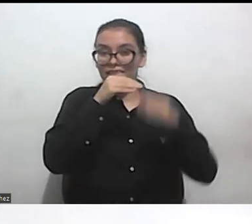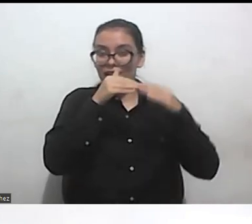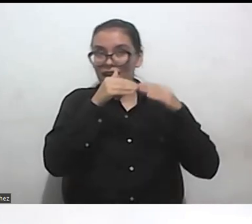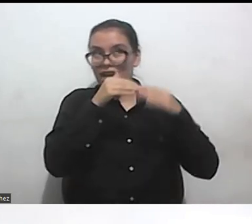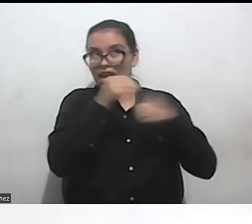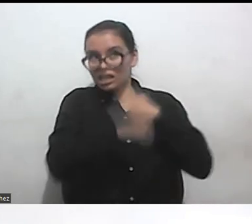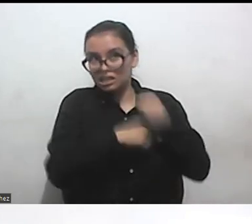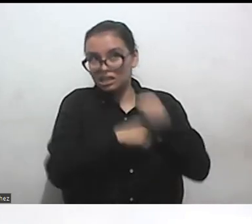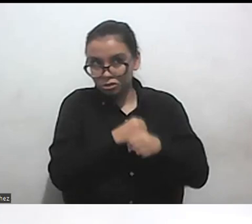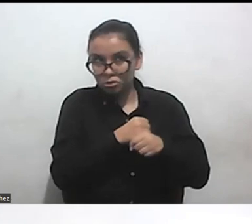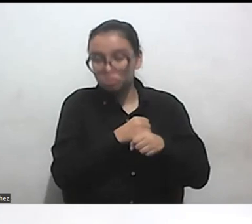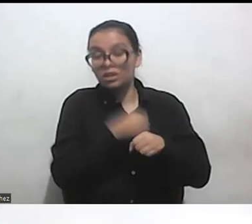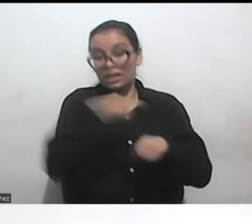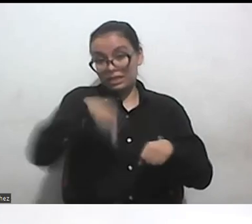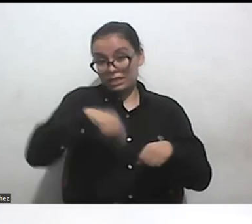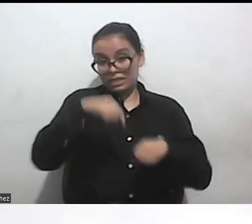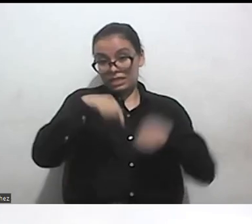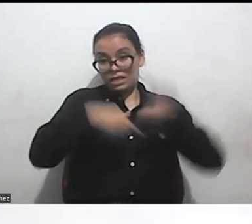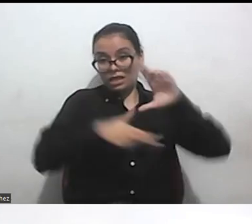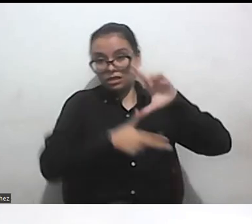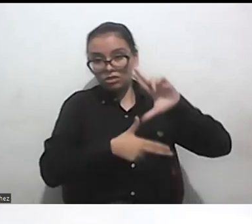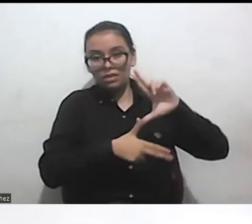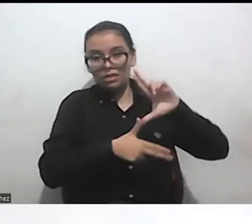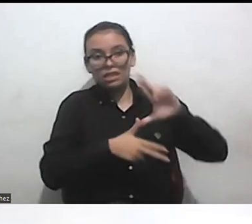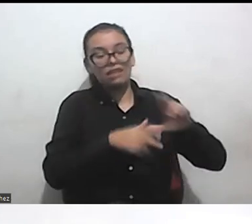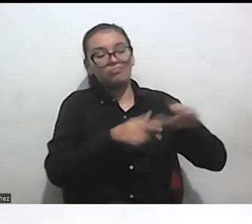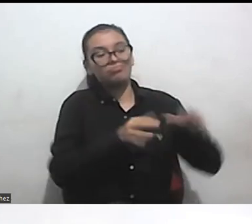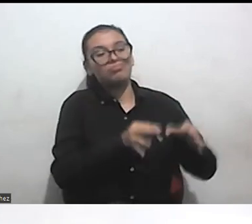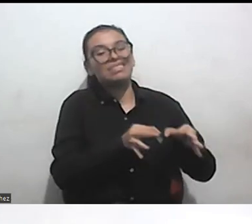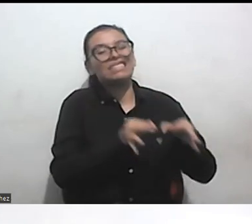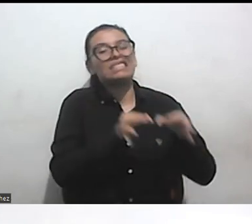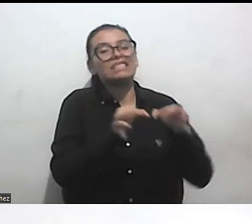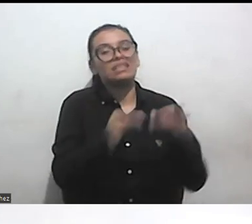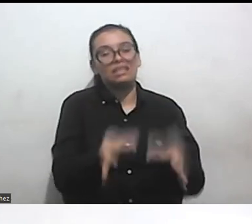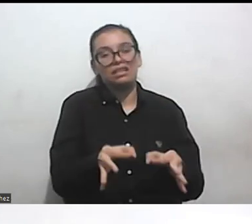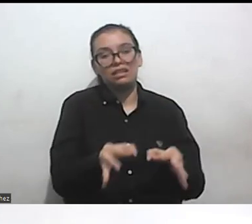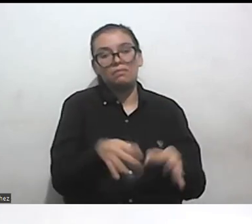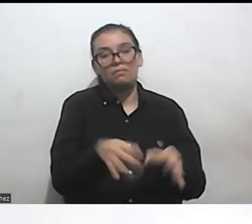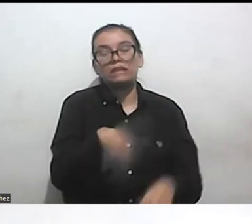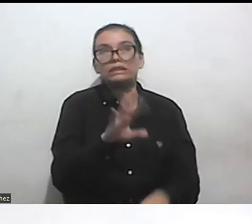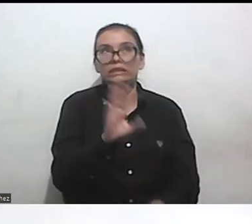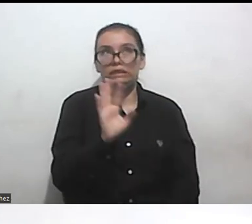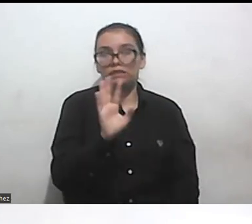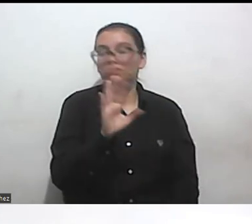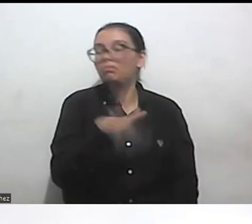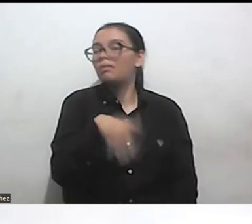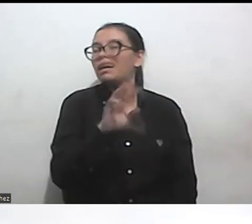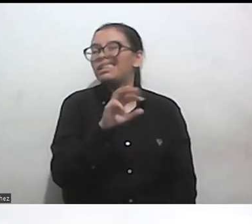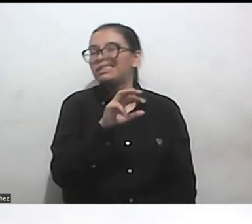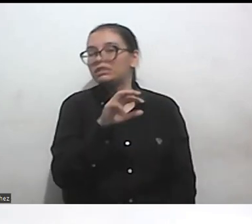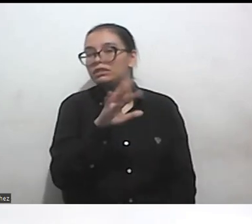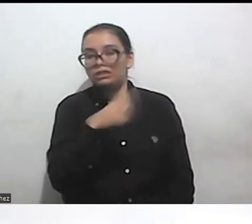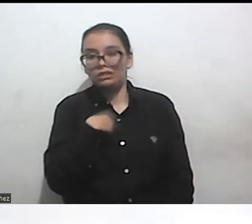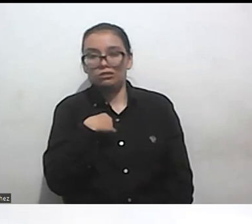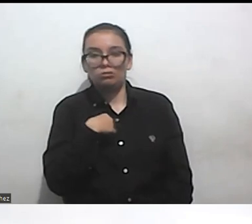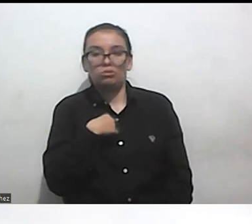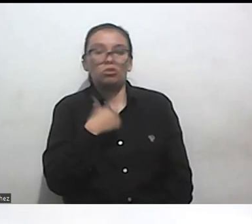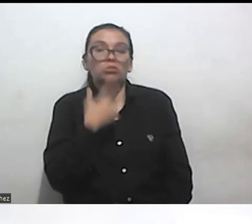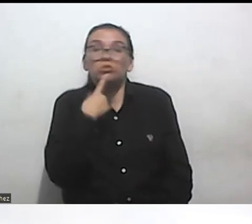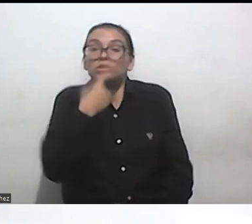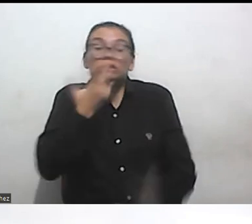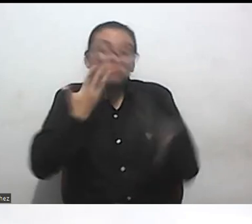empieza un poco más tardío que en otros movimientos y eso no es algo que yo estoy diciendo porque lo he estudiado por pura